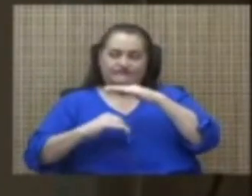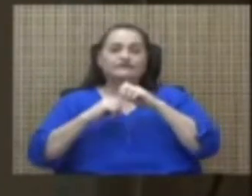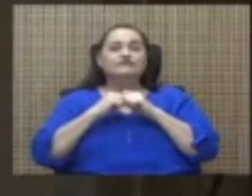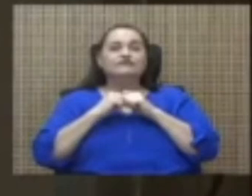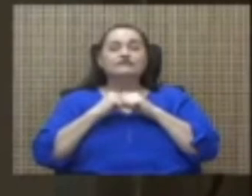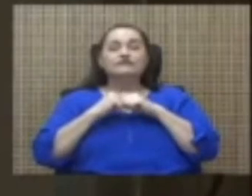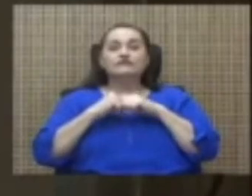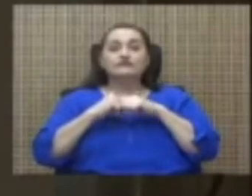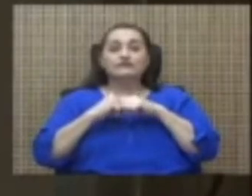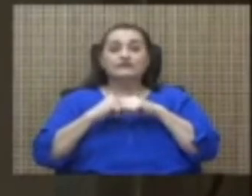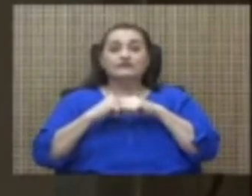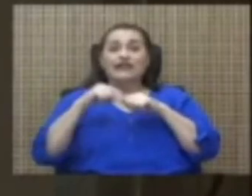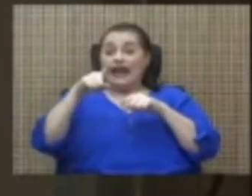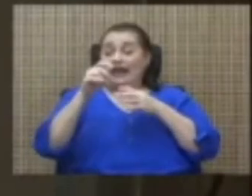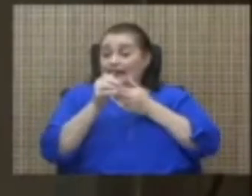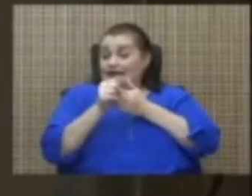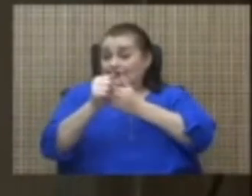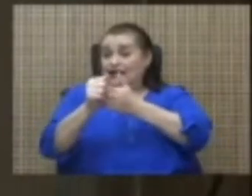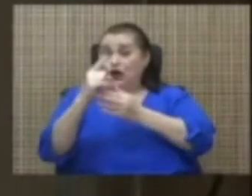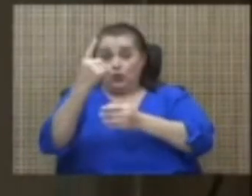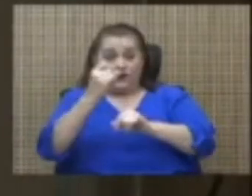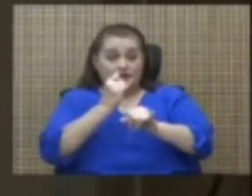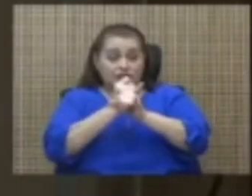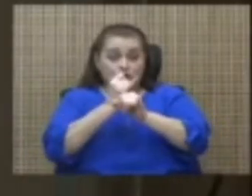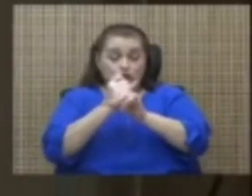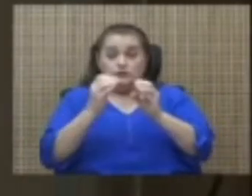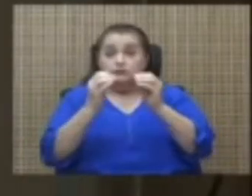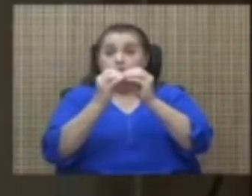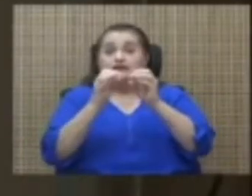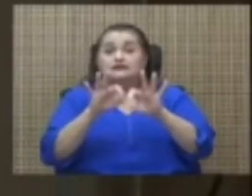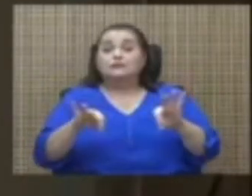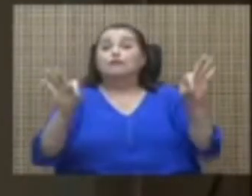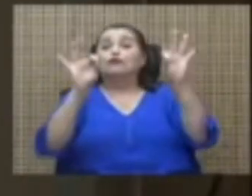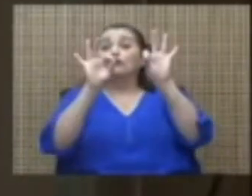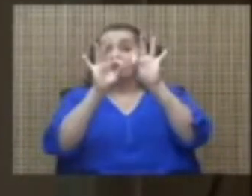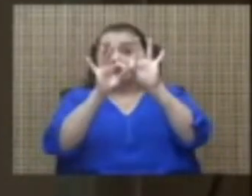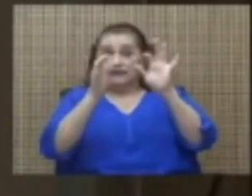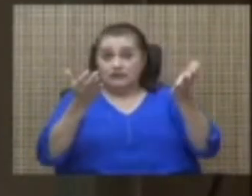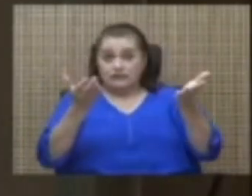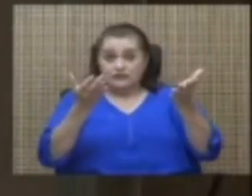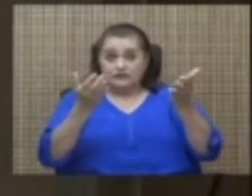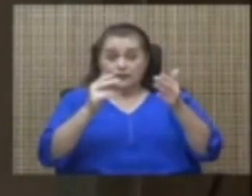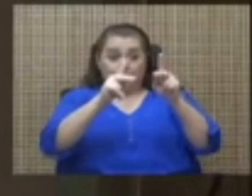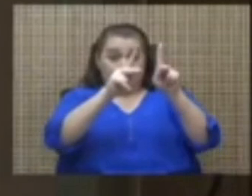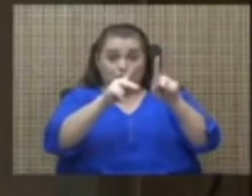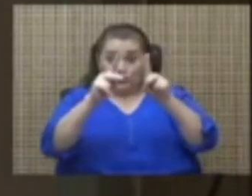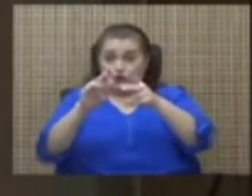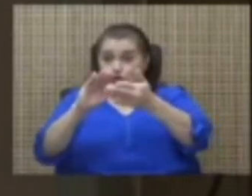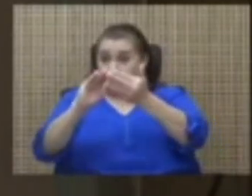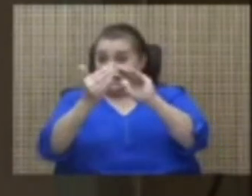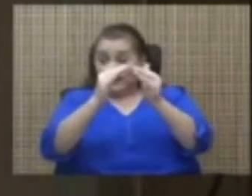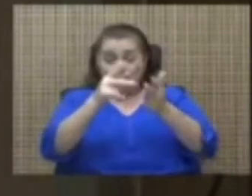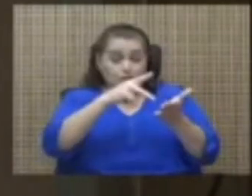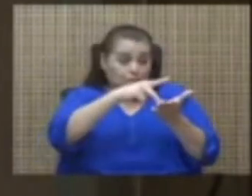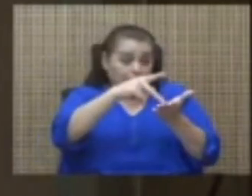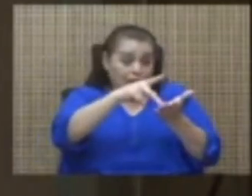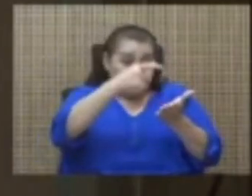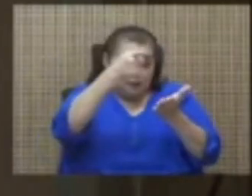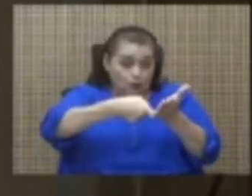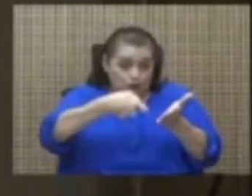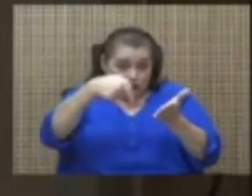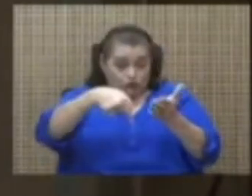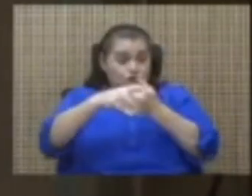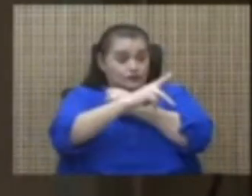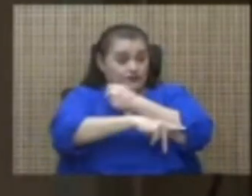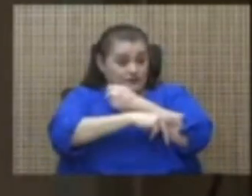él lidera una de las instituciones más importantes que es que los ciudadanos y ciudadanas pagan impuestos al estado